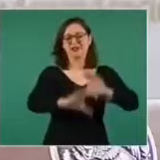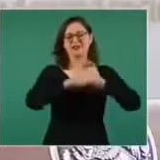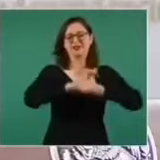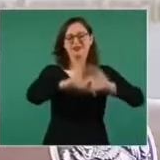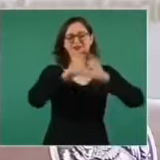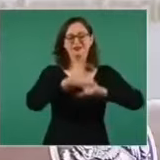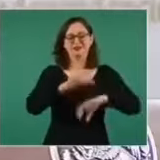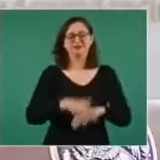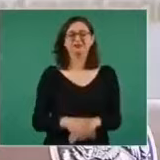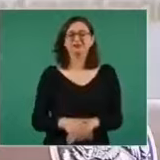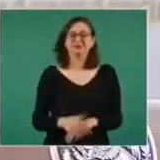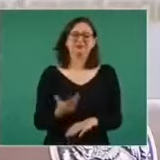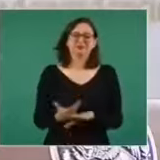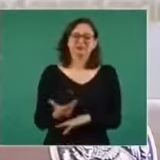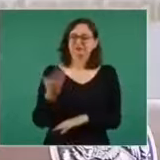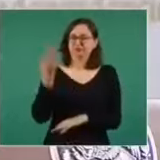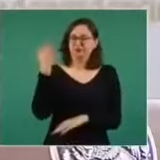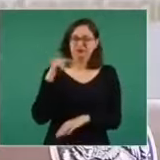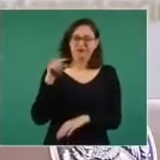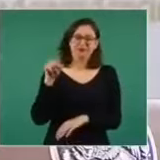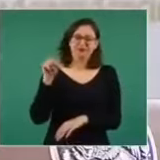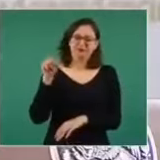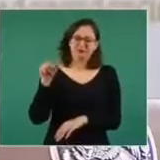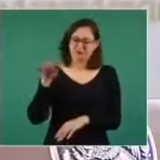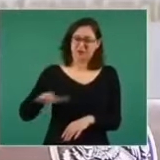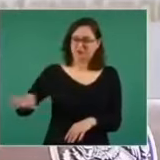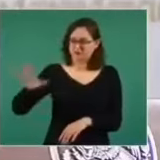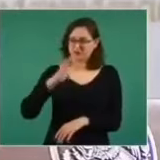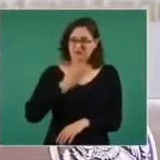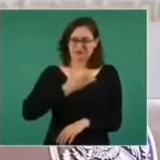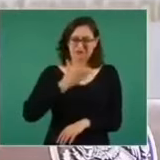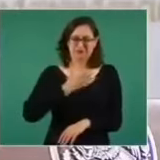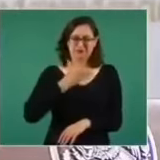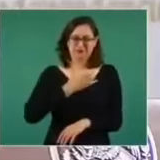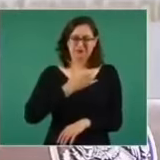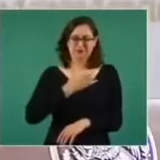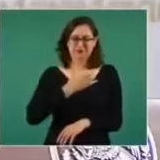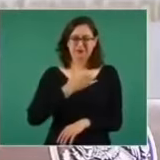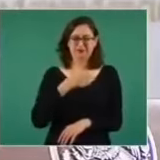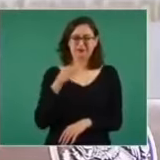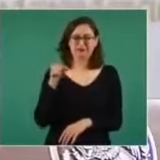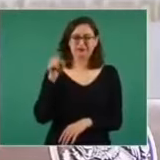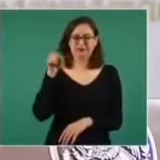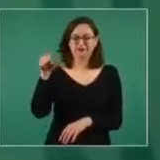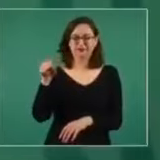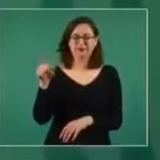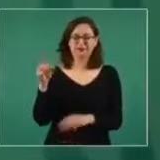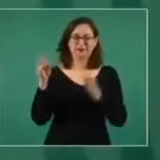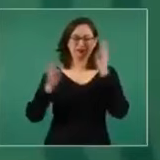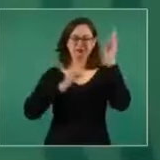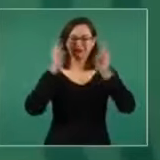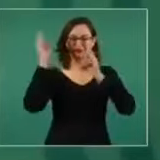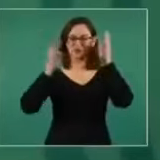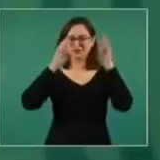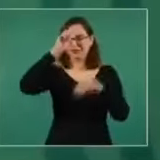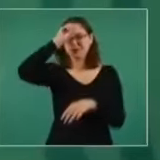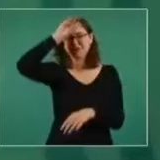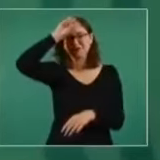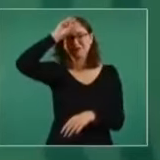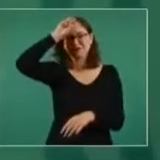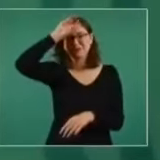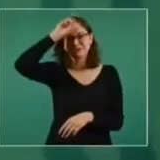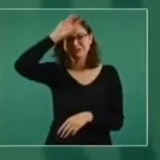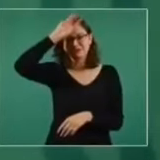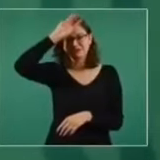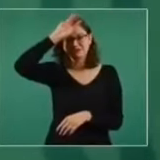aquí, por el centro, ahí por el Palacio de Minería, donde estaba